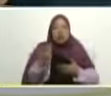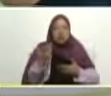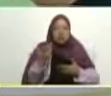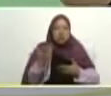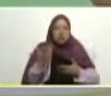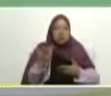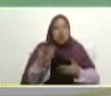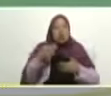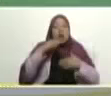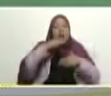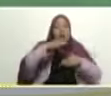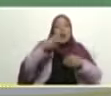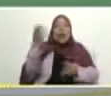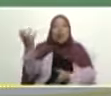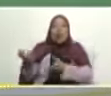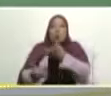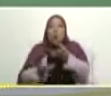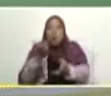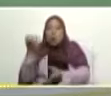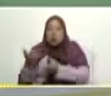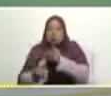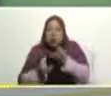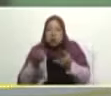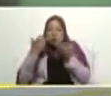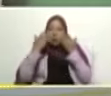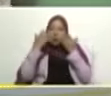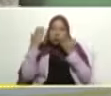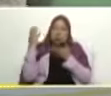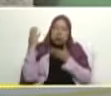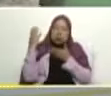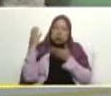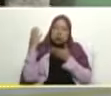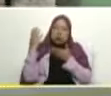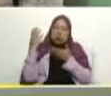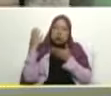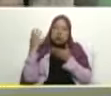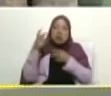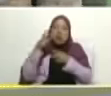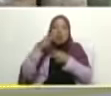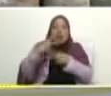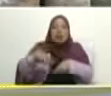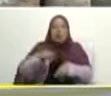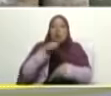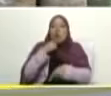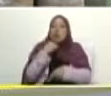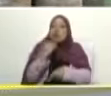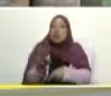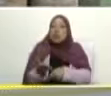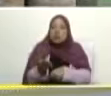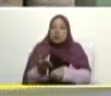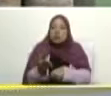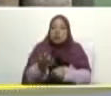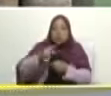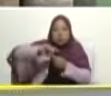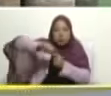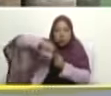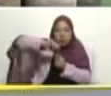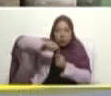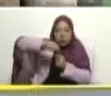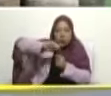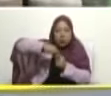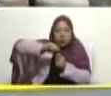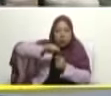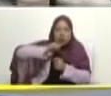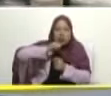las bombonas que usted está viendo acá son bombonas que están en pH o tienen deterioro una tiene la rosca ya aislada